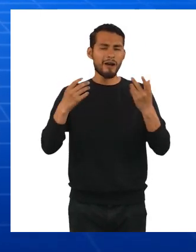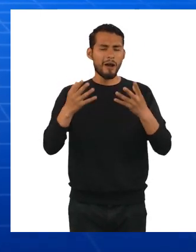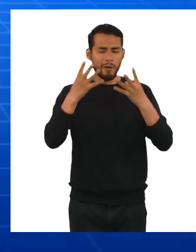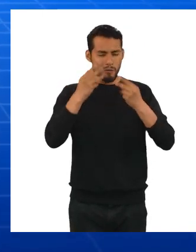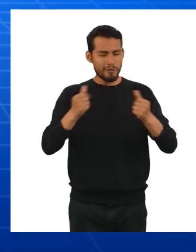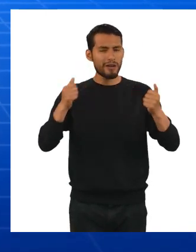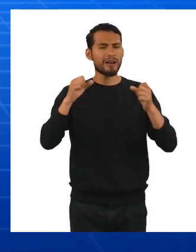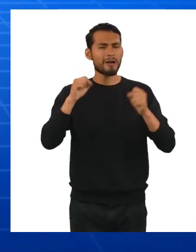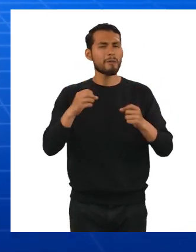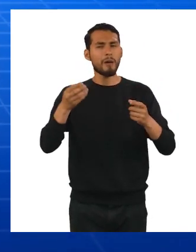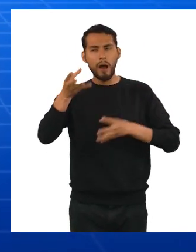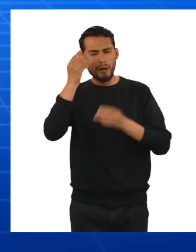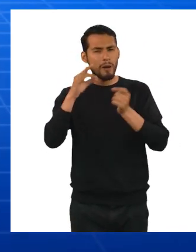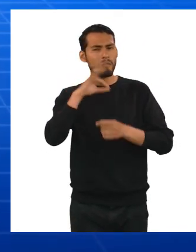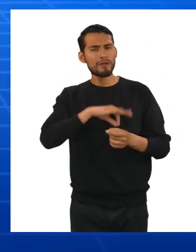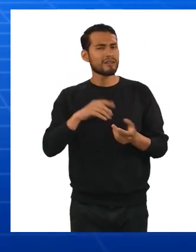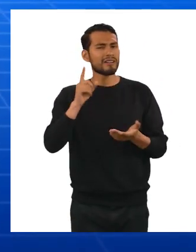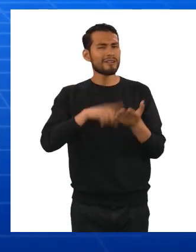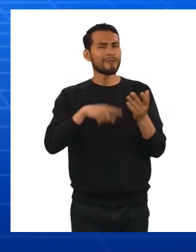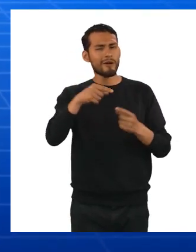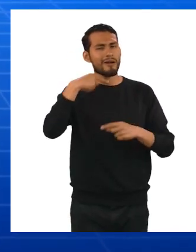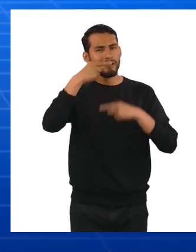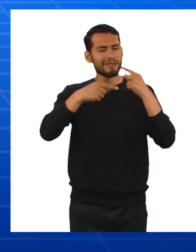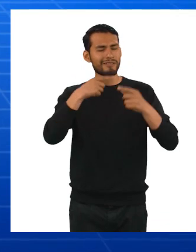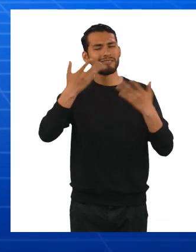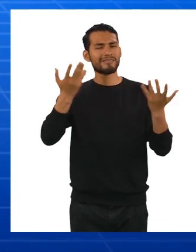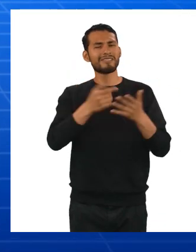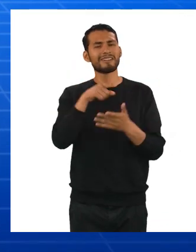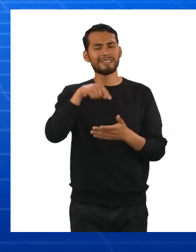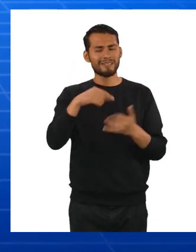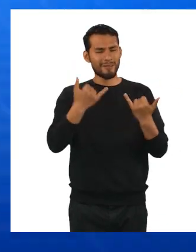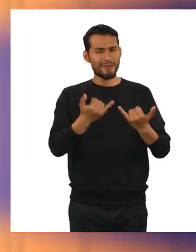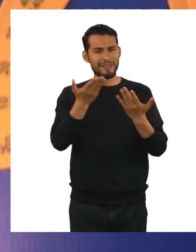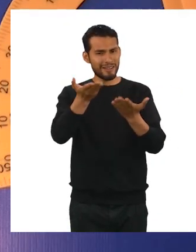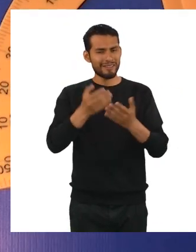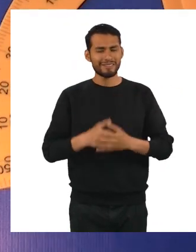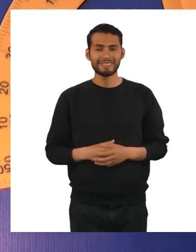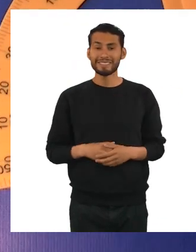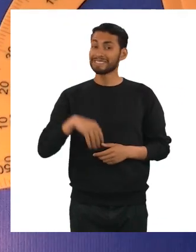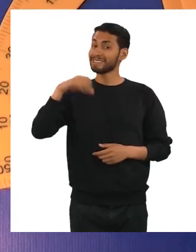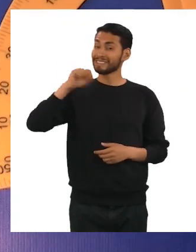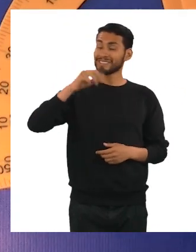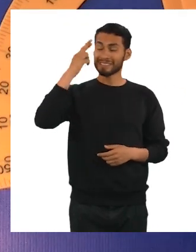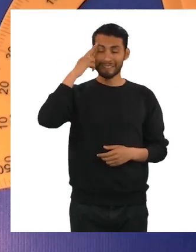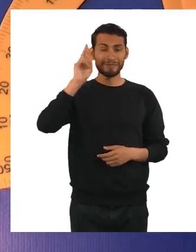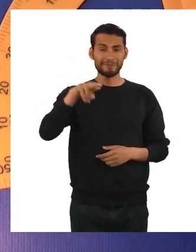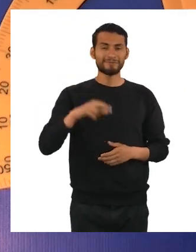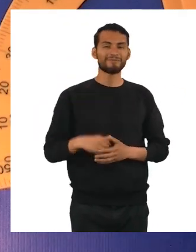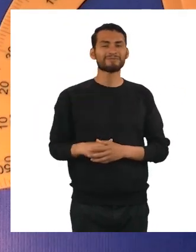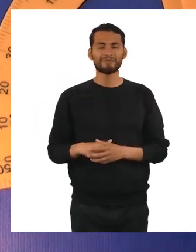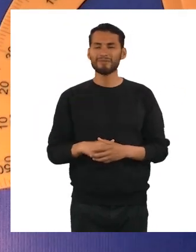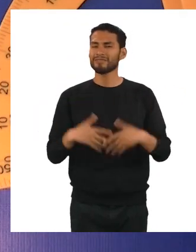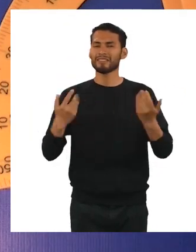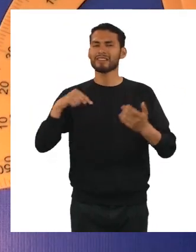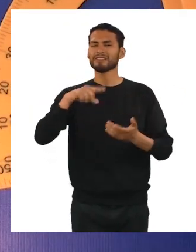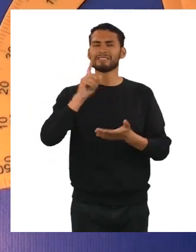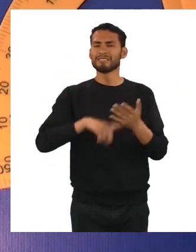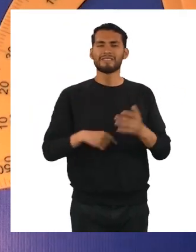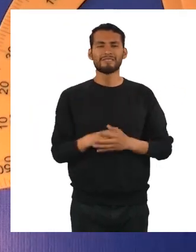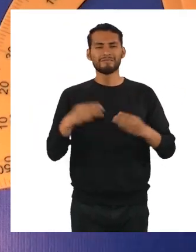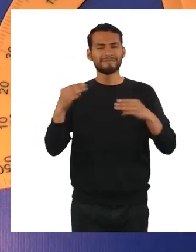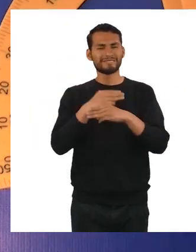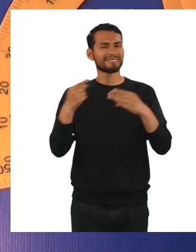y a la vez informarnos, nos presentas lo que nos has traído para hoy. Tiene toda la razón, profe. Por eso vamos